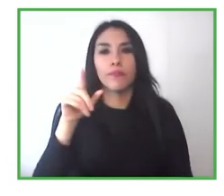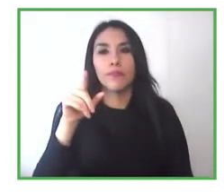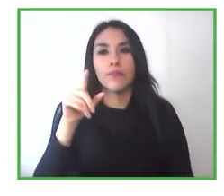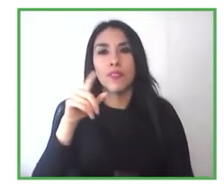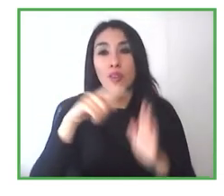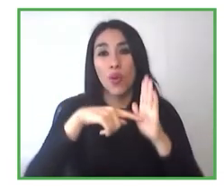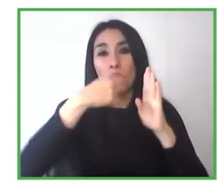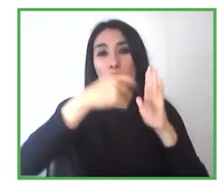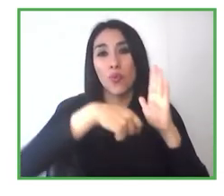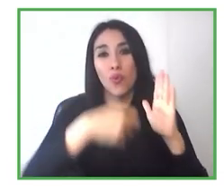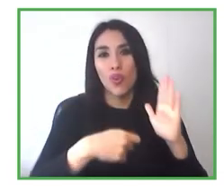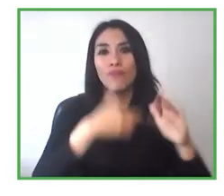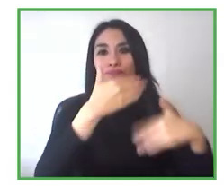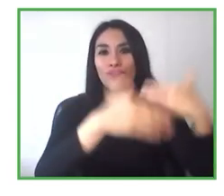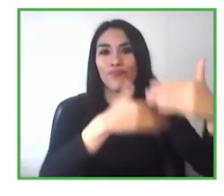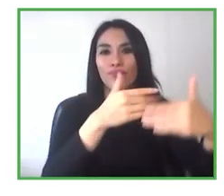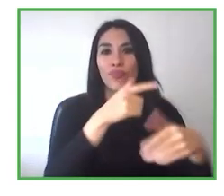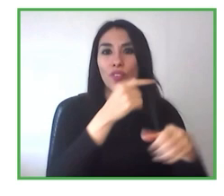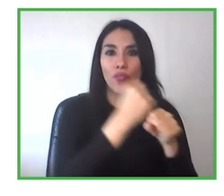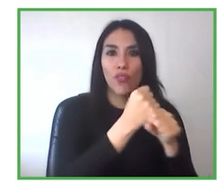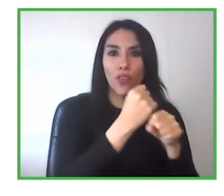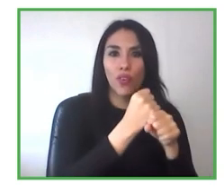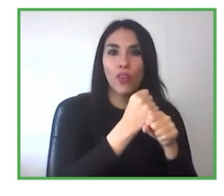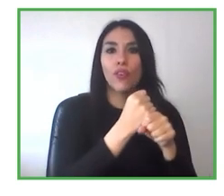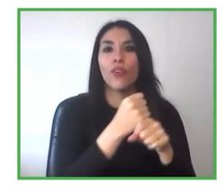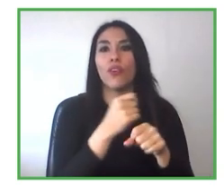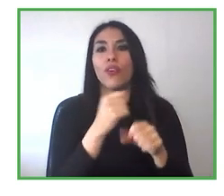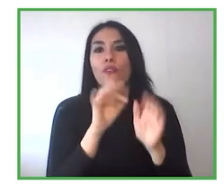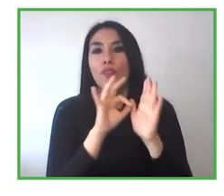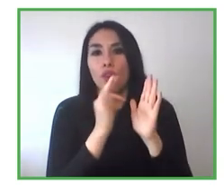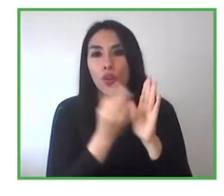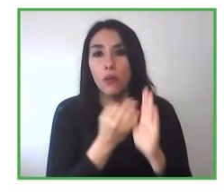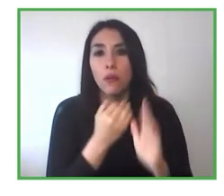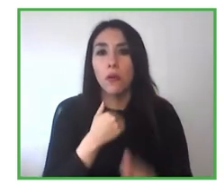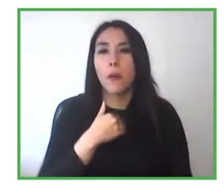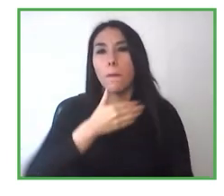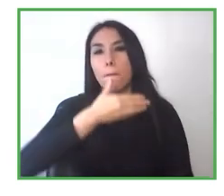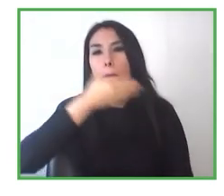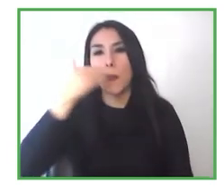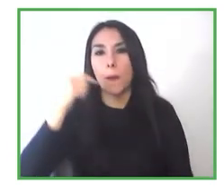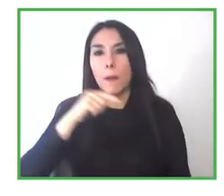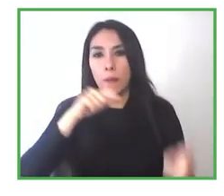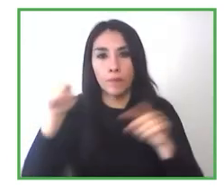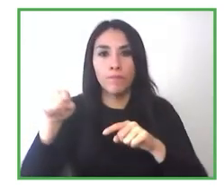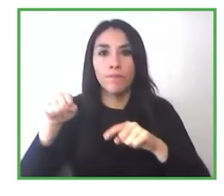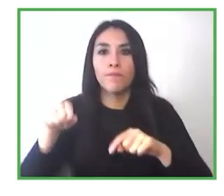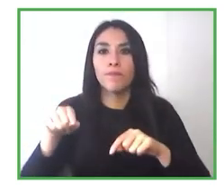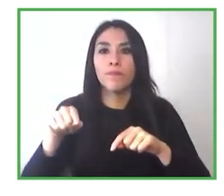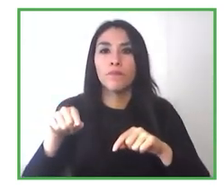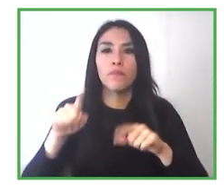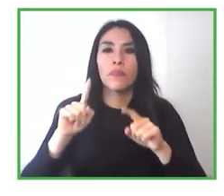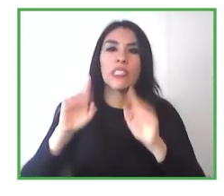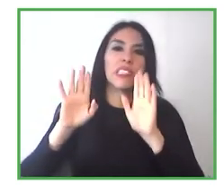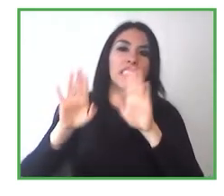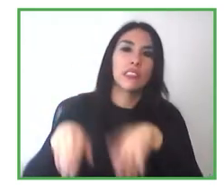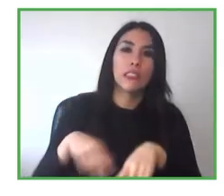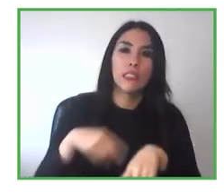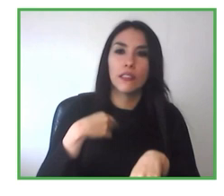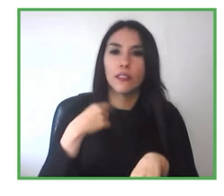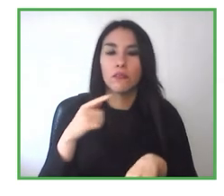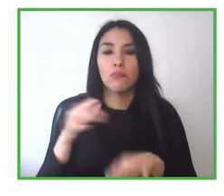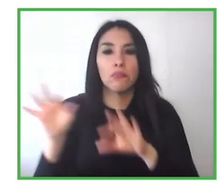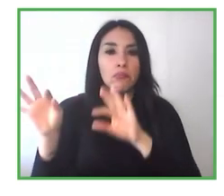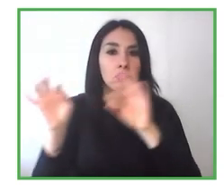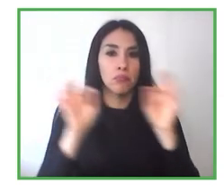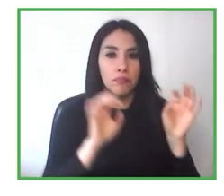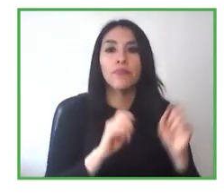tomarlo como un desafío, de que si ya estamos viendo un avance, también en estas leyes, van haciendo modificaciones en